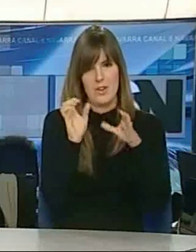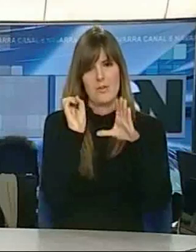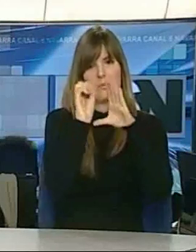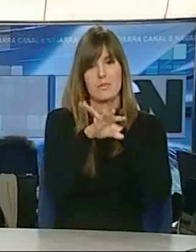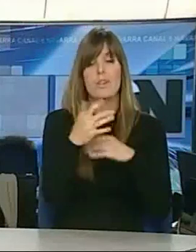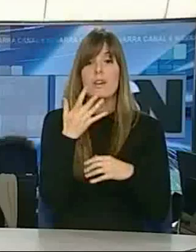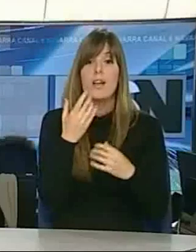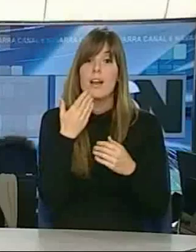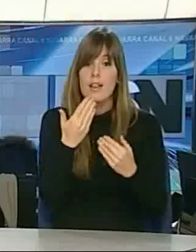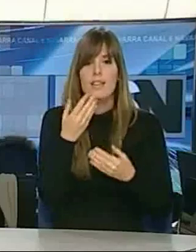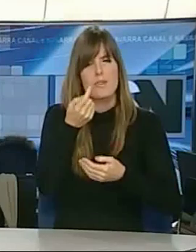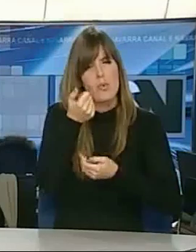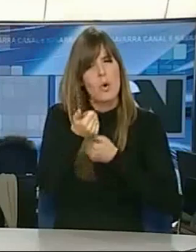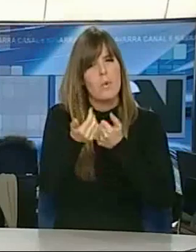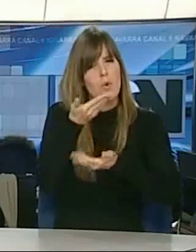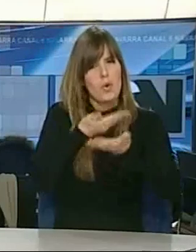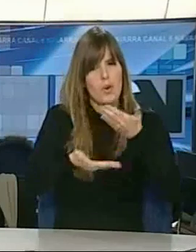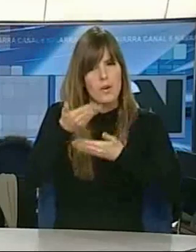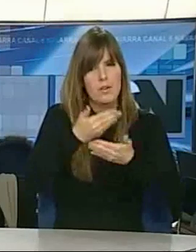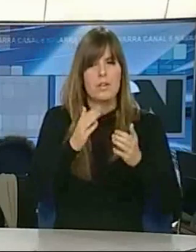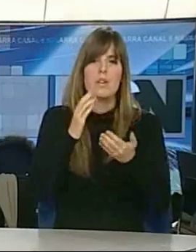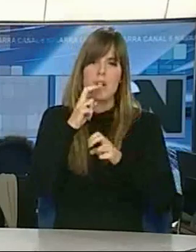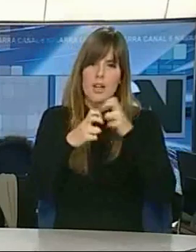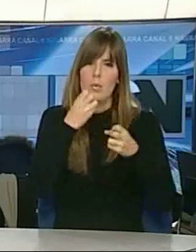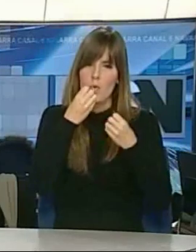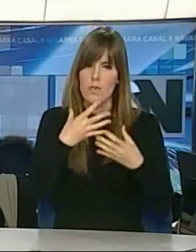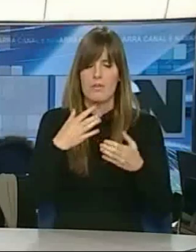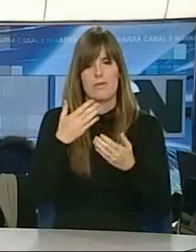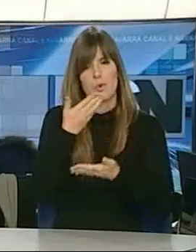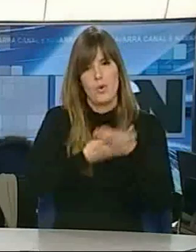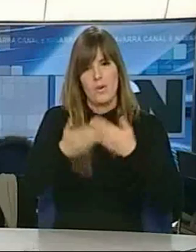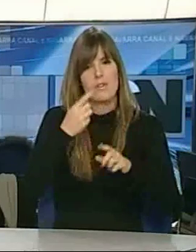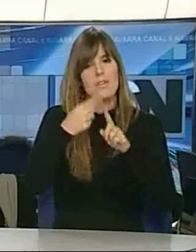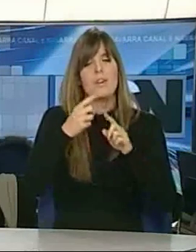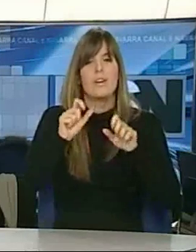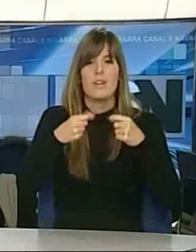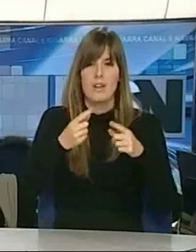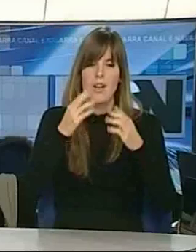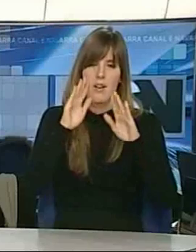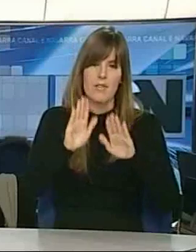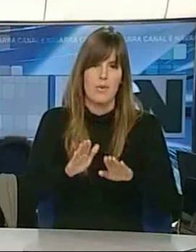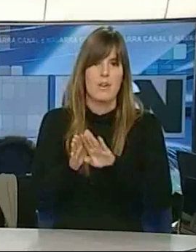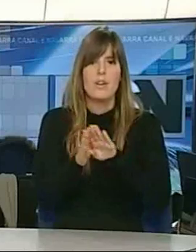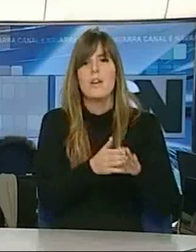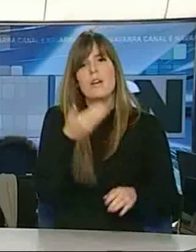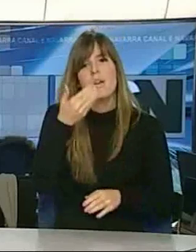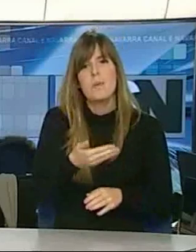gesto cada cosa se recicla en su sitio y todos contribuyen con el medioambiente, porque como dicen ellos... ¡Es importante